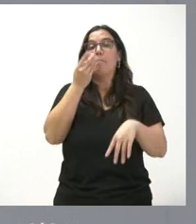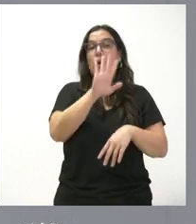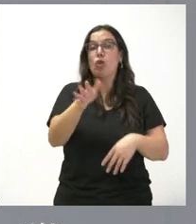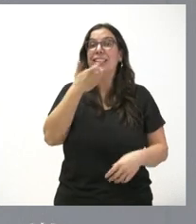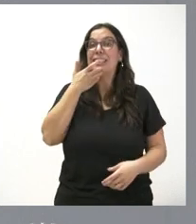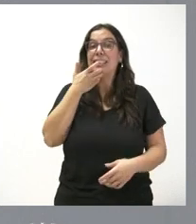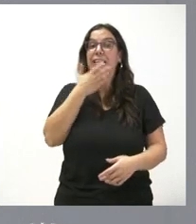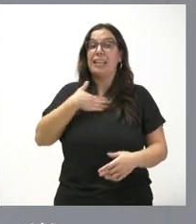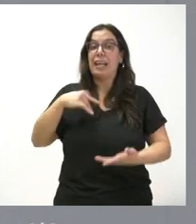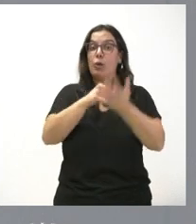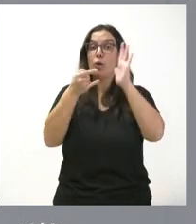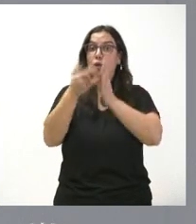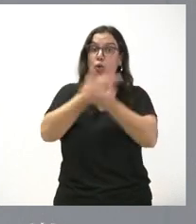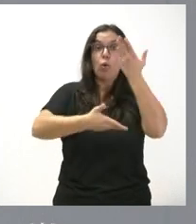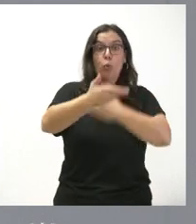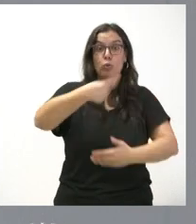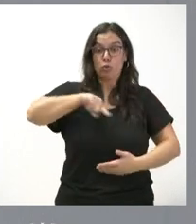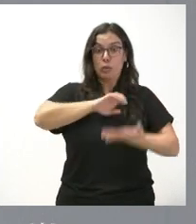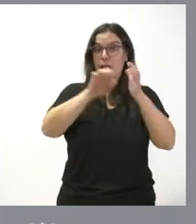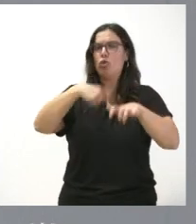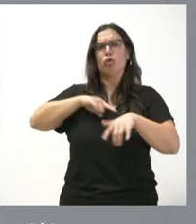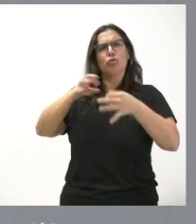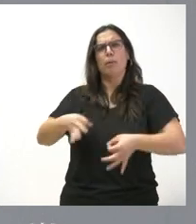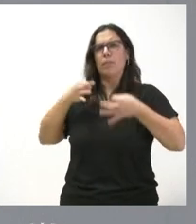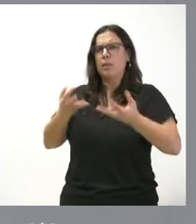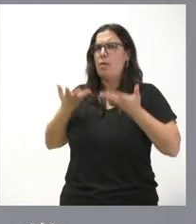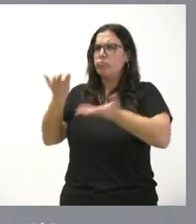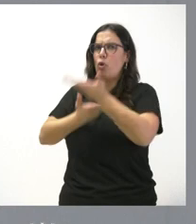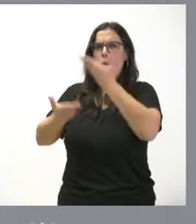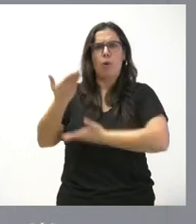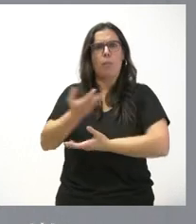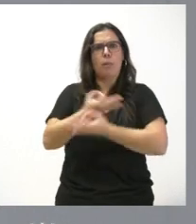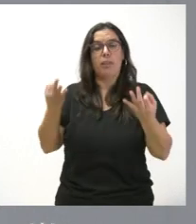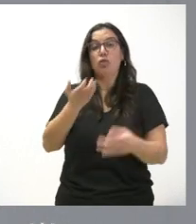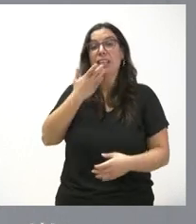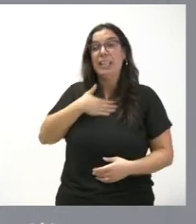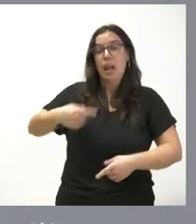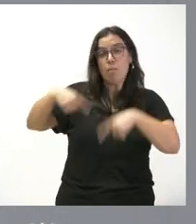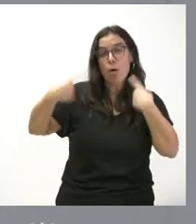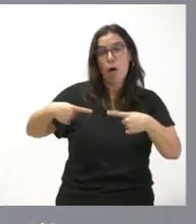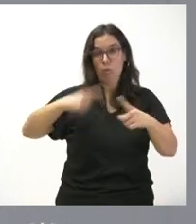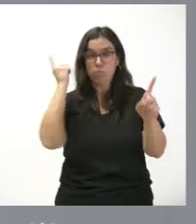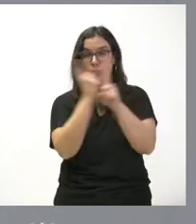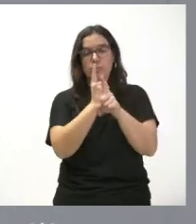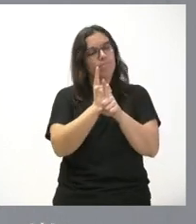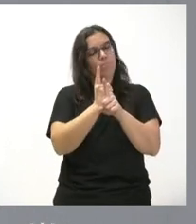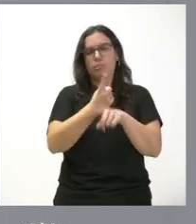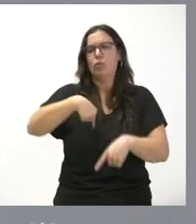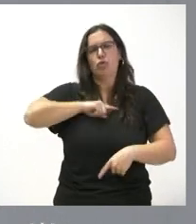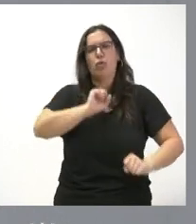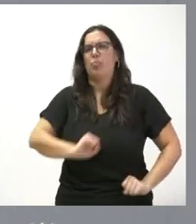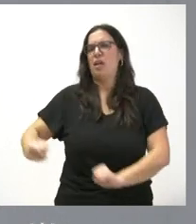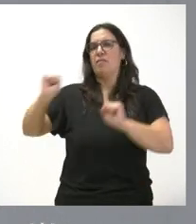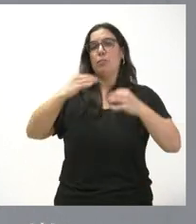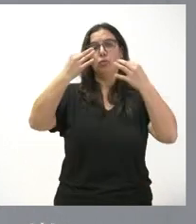proyectos conjuntos con Castilla y León nos tendrá siempre en la línea de colaboración si lo que busca es el enfrentamiento nosotros vamos a defender